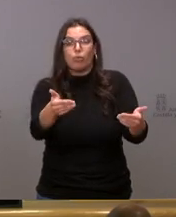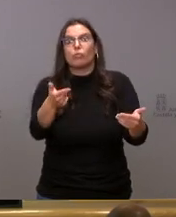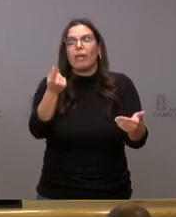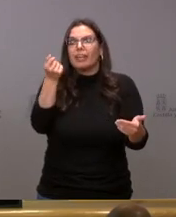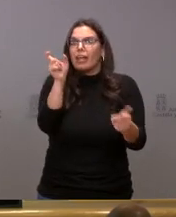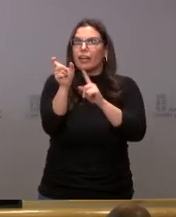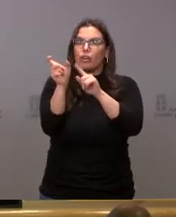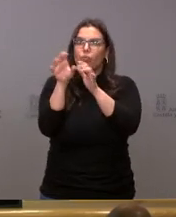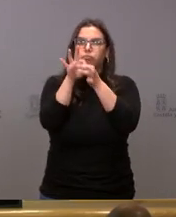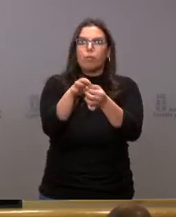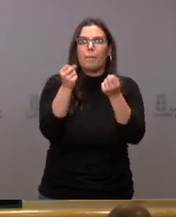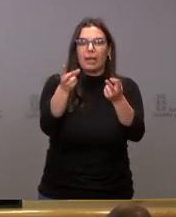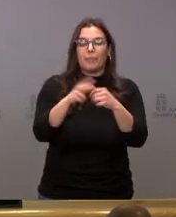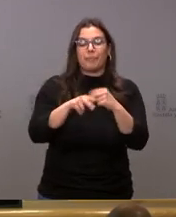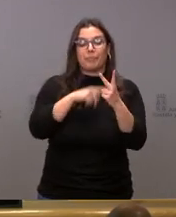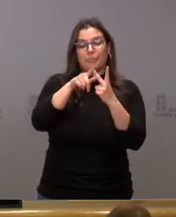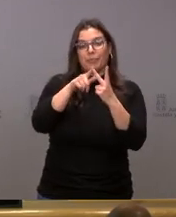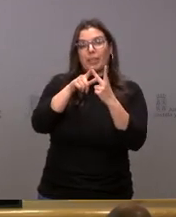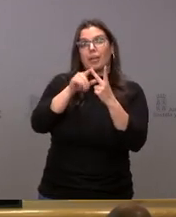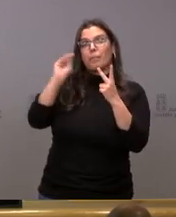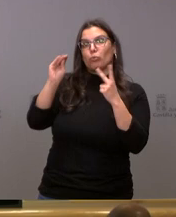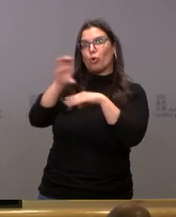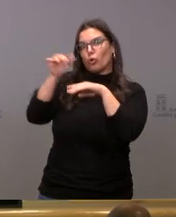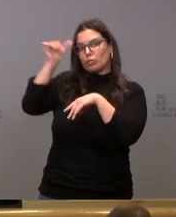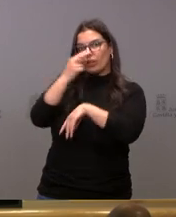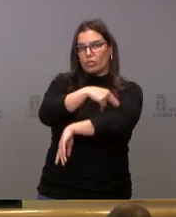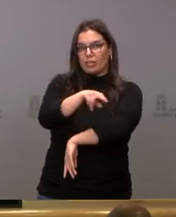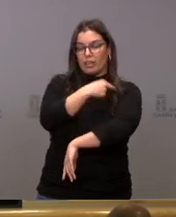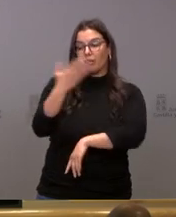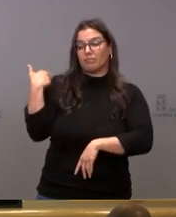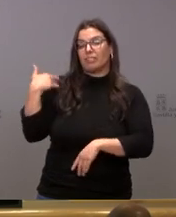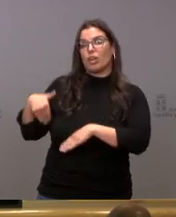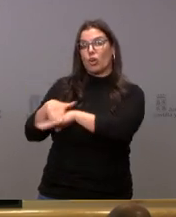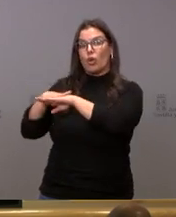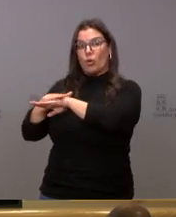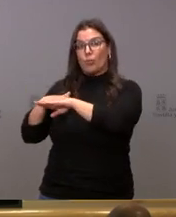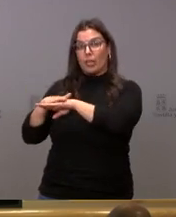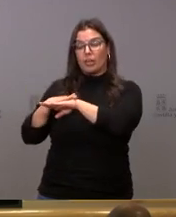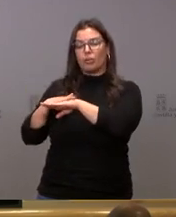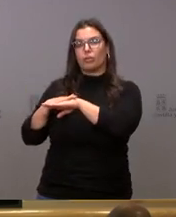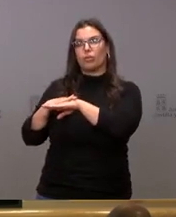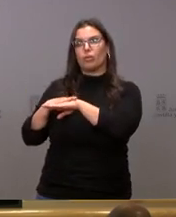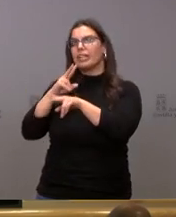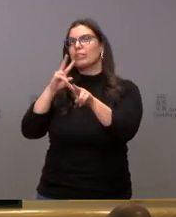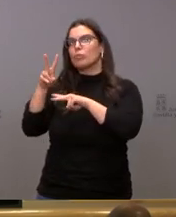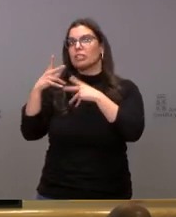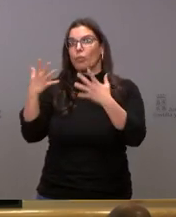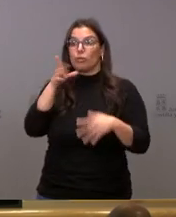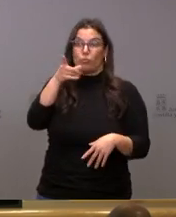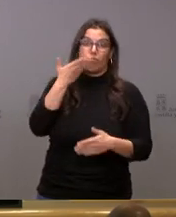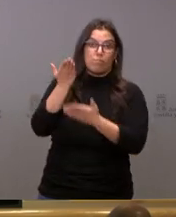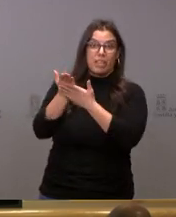dedicar. Luego, al consejero de Sanidad, quería preguntarle cuál fue la respuesta del Gobierno ante el requerimiento de estos fondos COVID